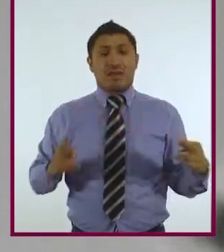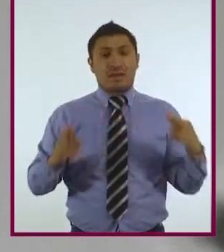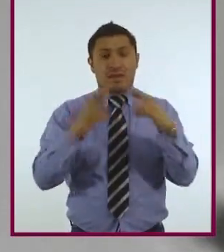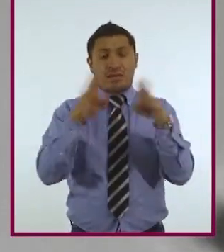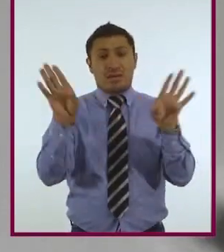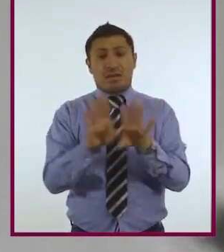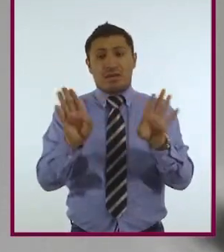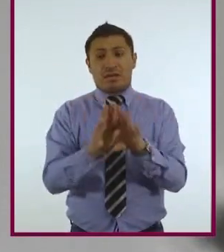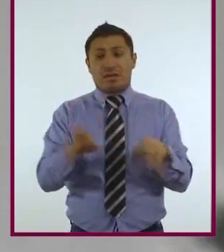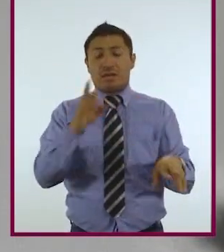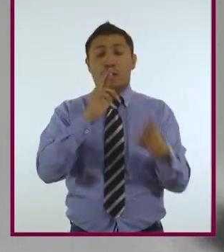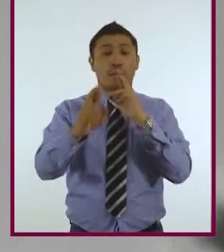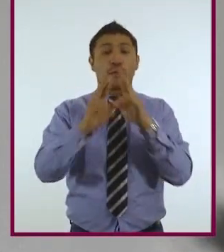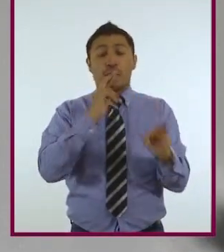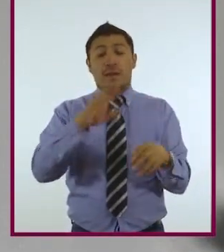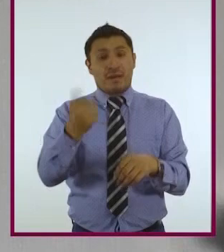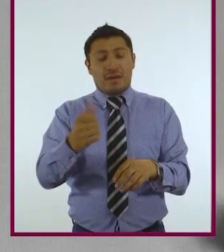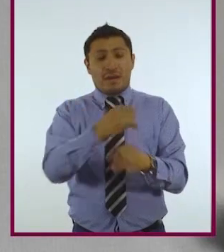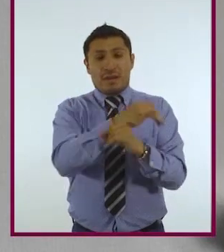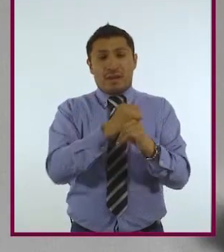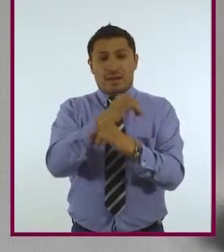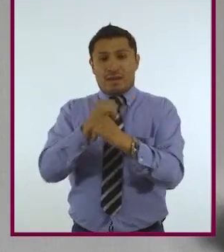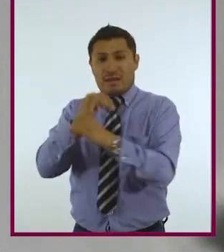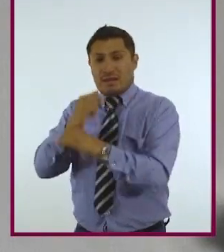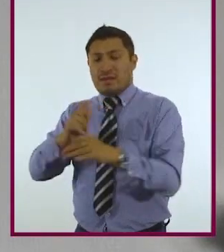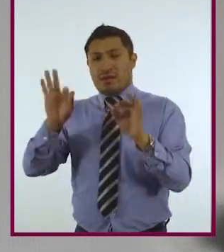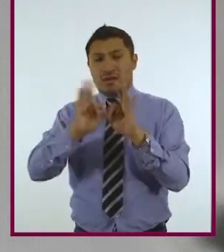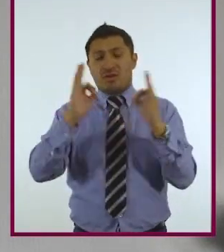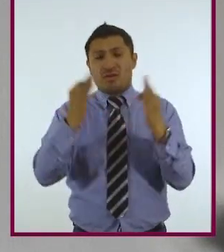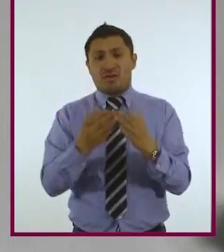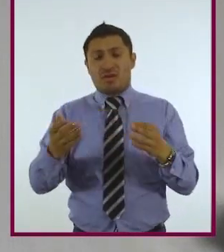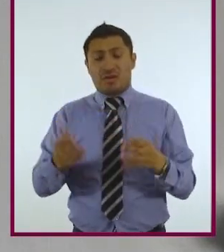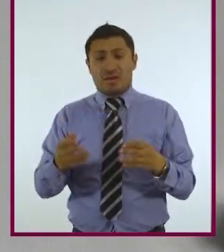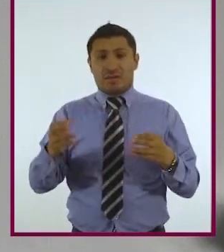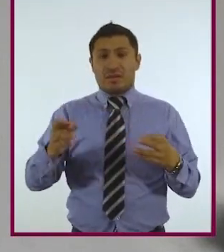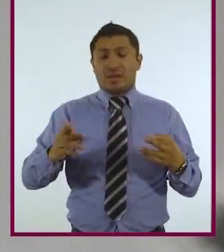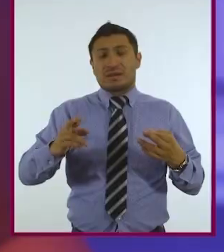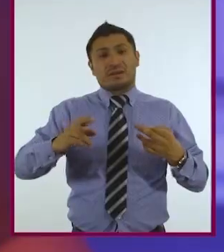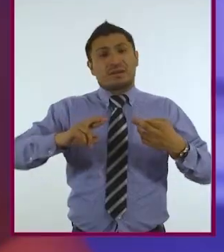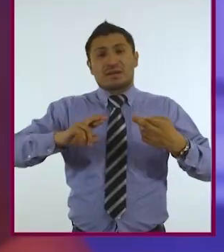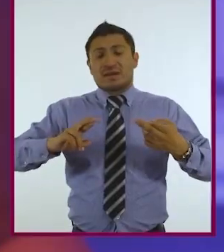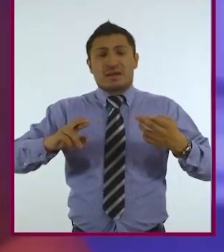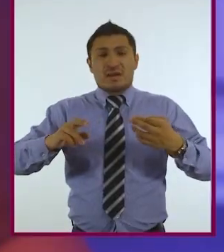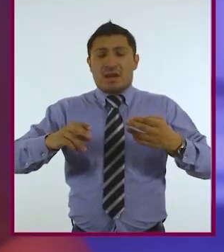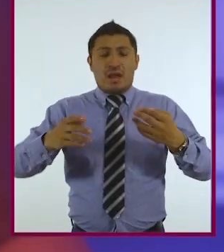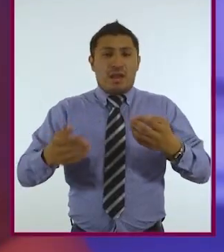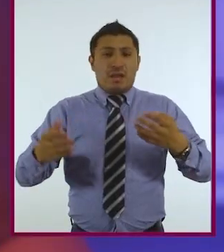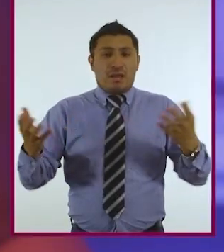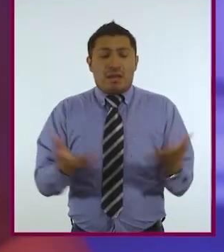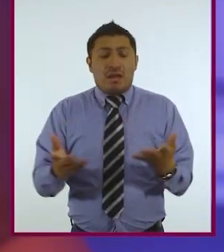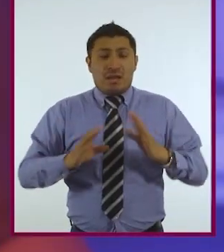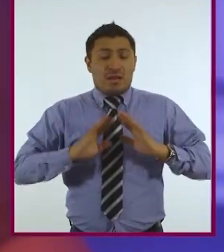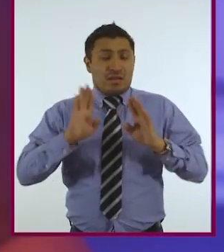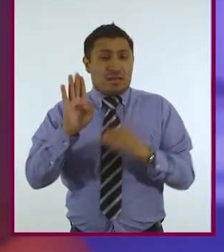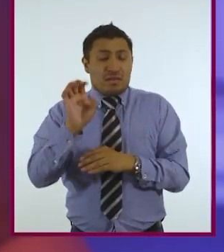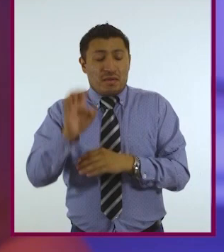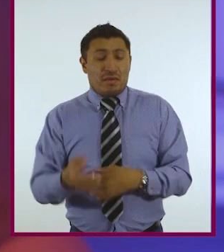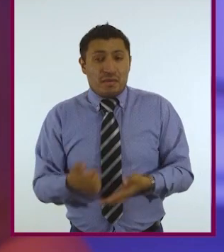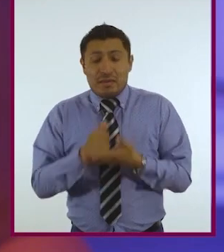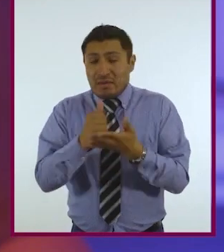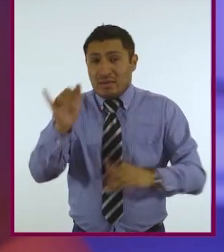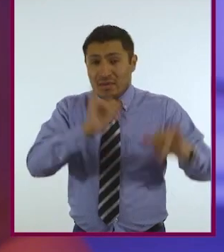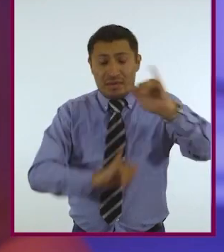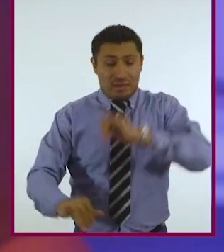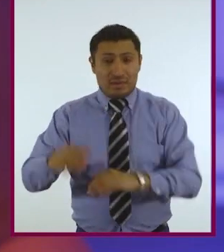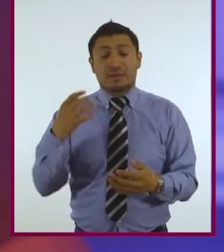que dio como resultado, entre otras cosas, la investigación en técnicas de reproducción asistida. Los avances científicos y tecnológicos han